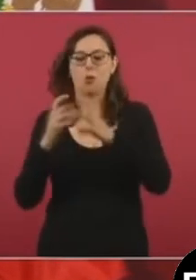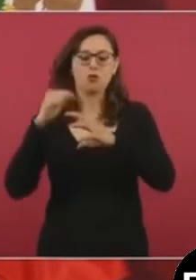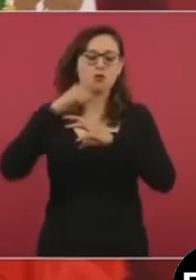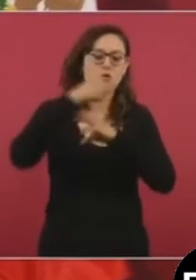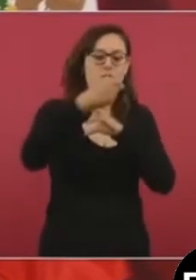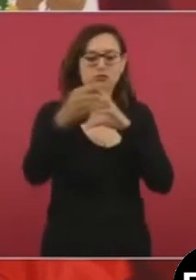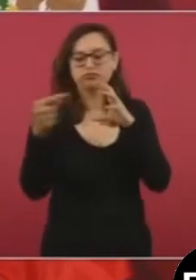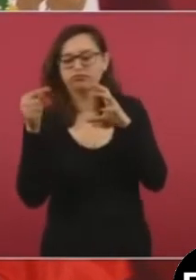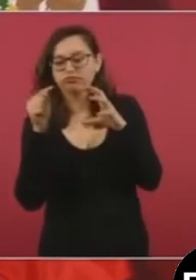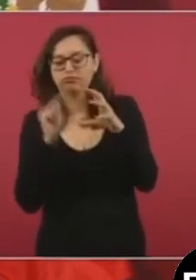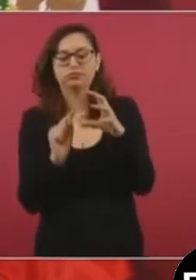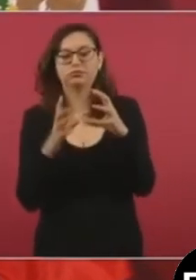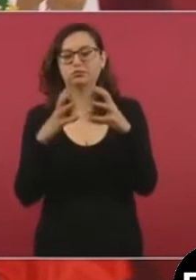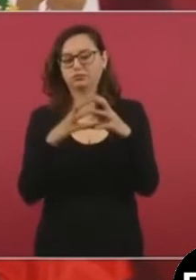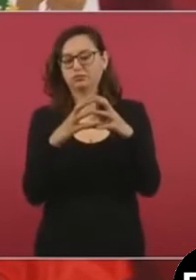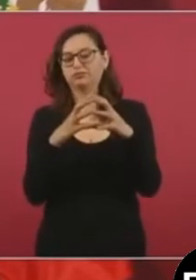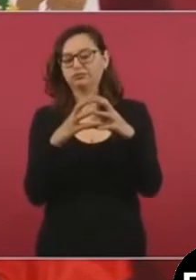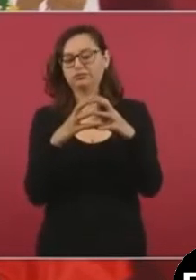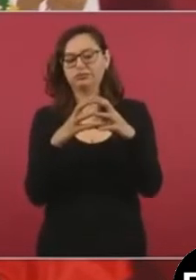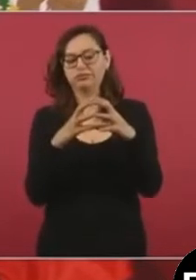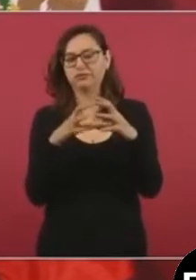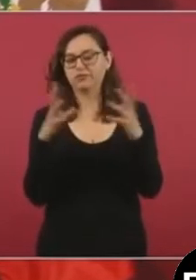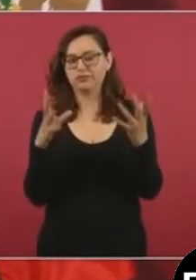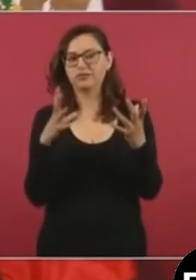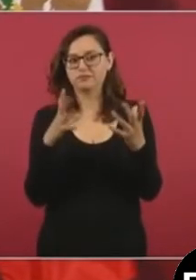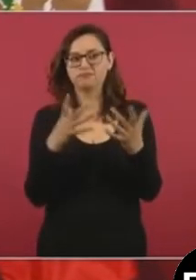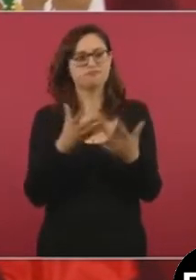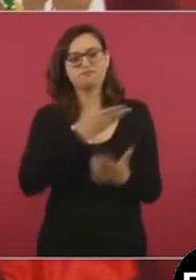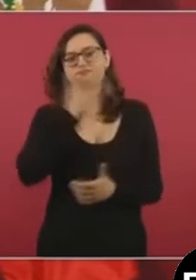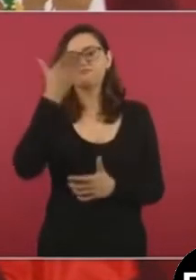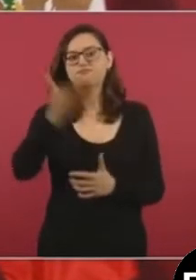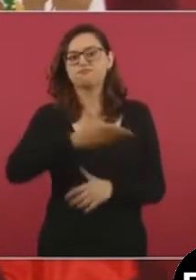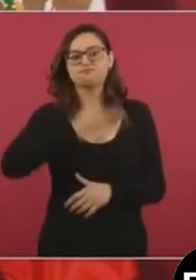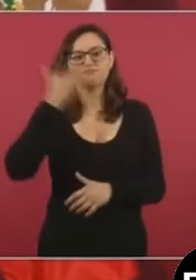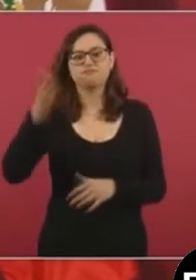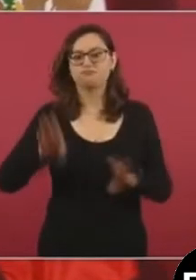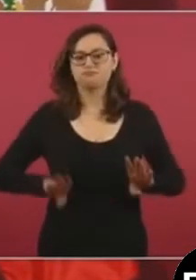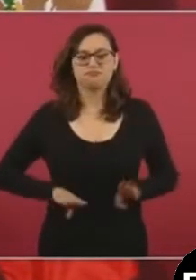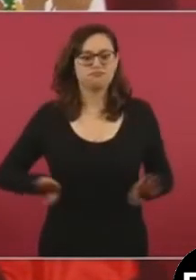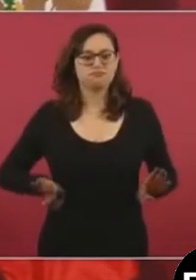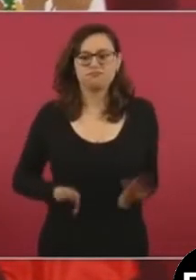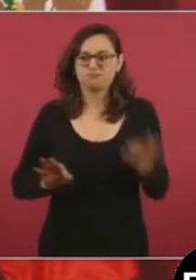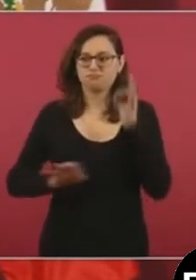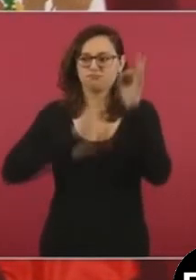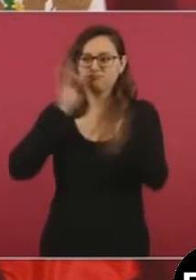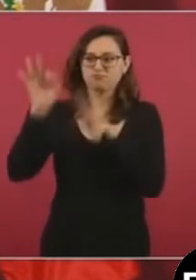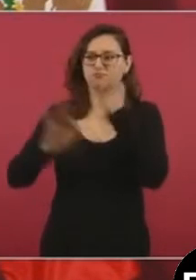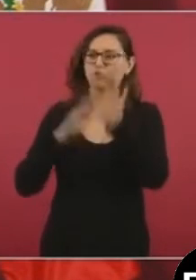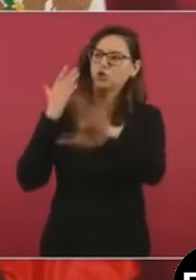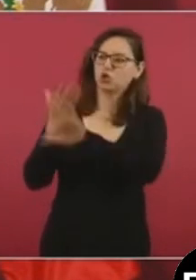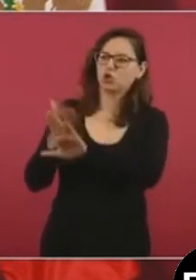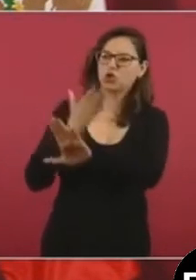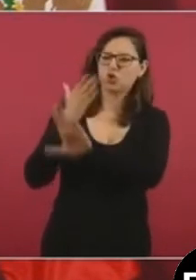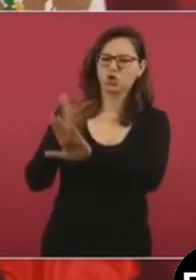una campaña con esas características, además, por lo general,